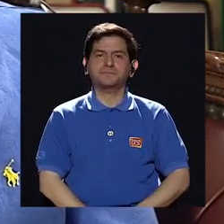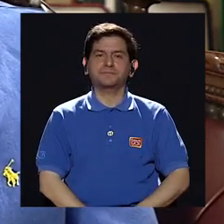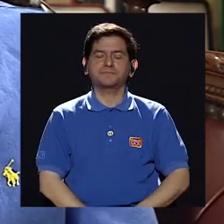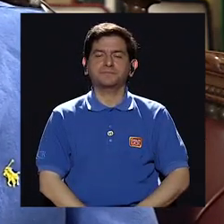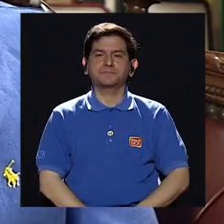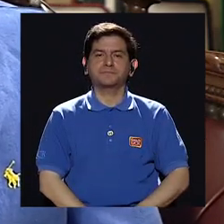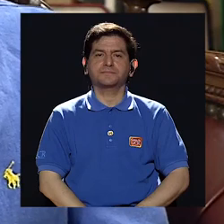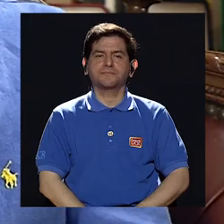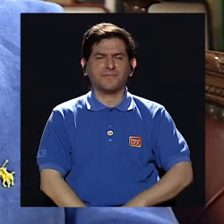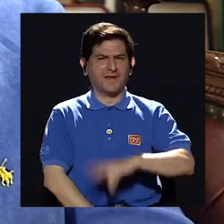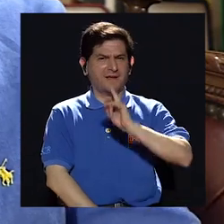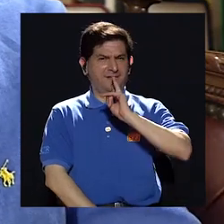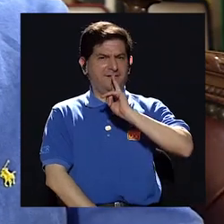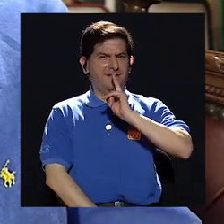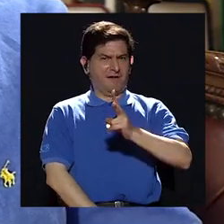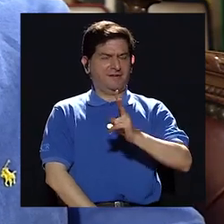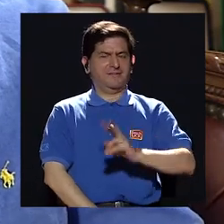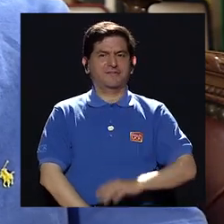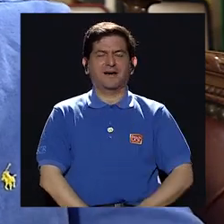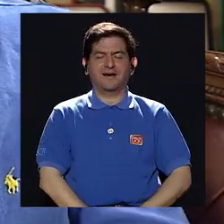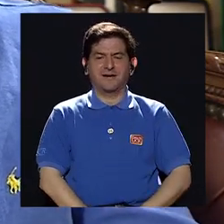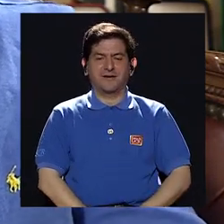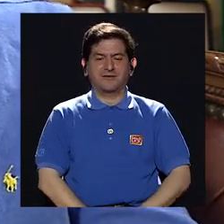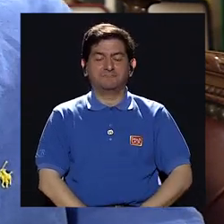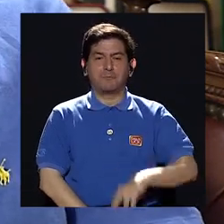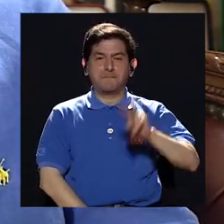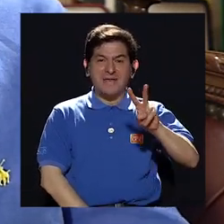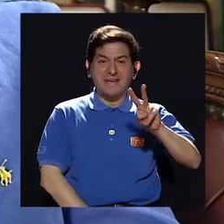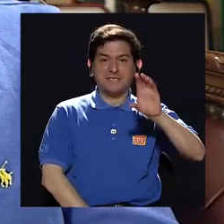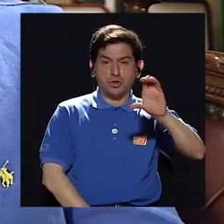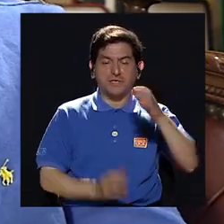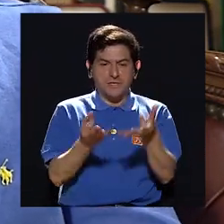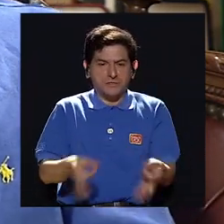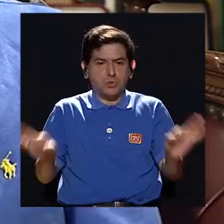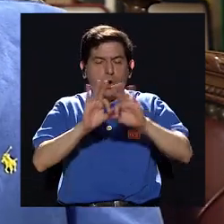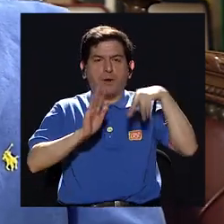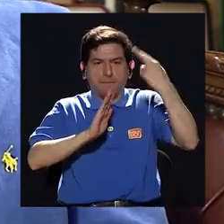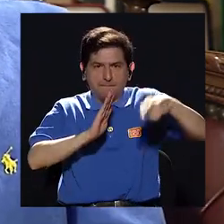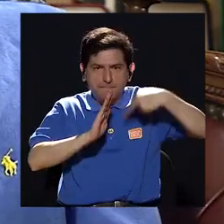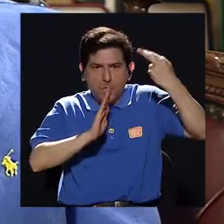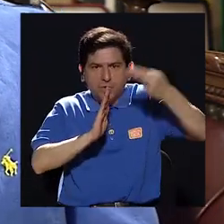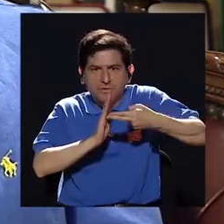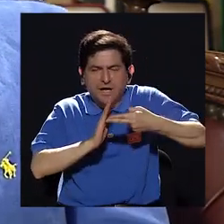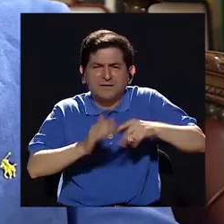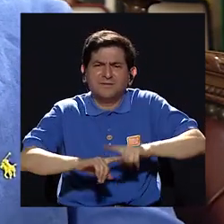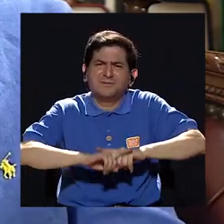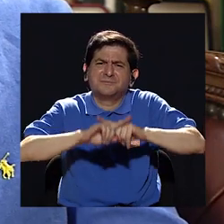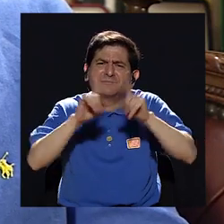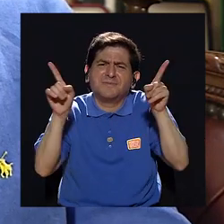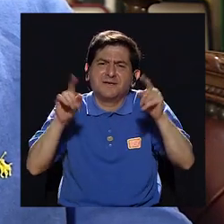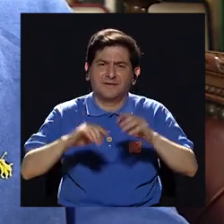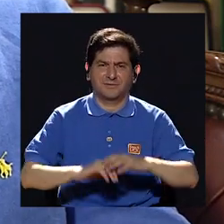y la verdad es que bueno Vinicius jugó un papel muy importante pero